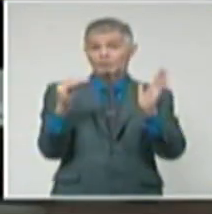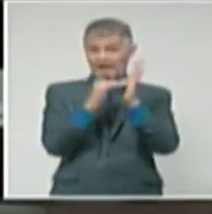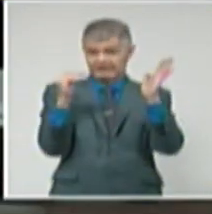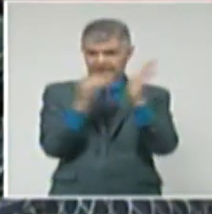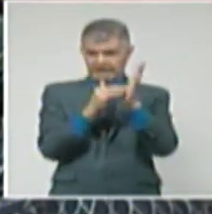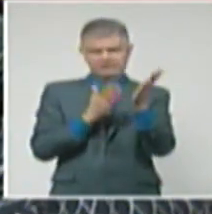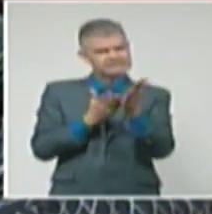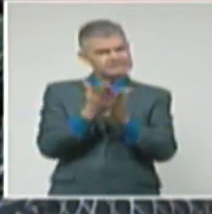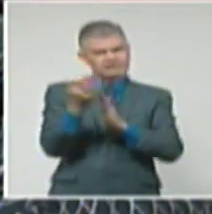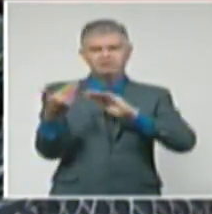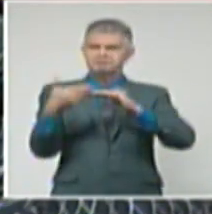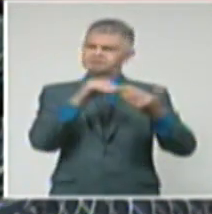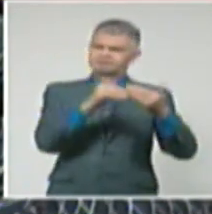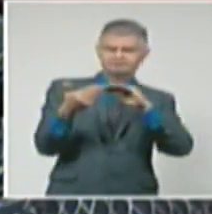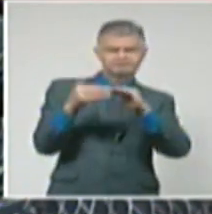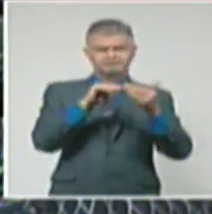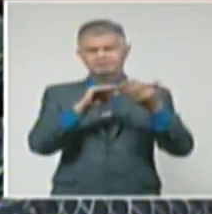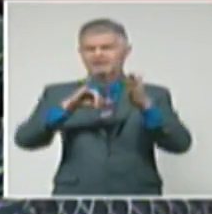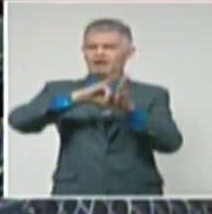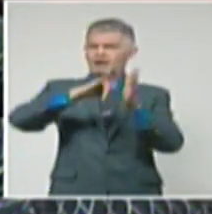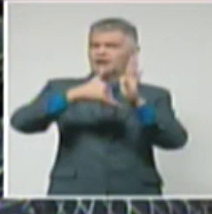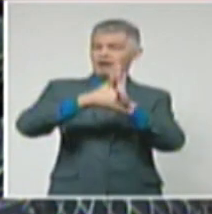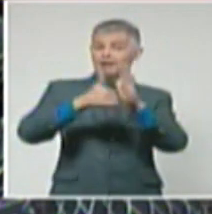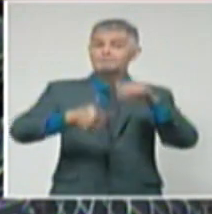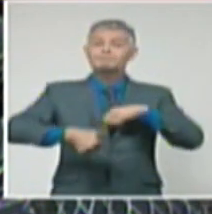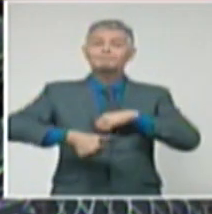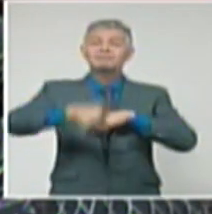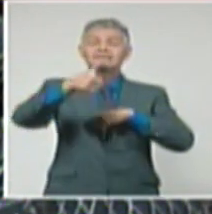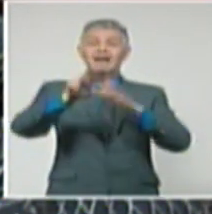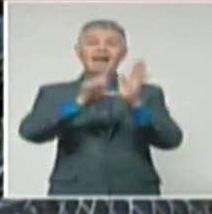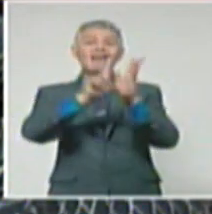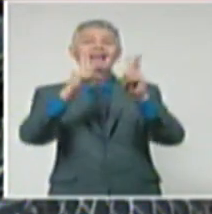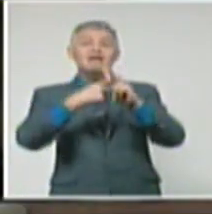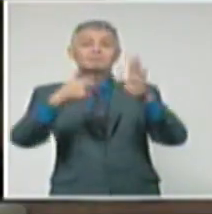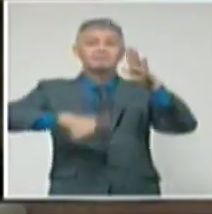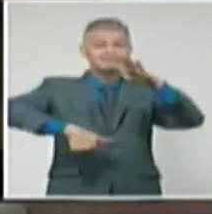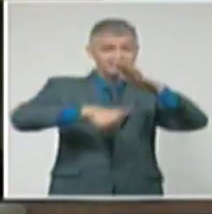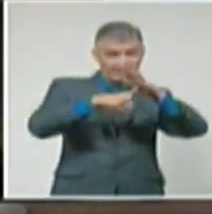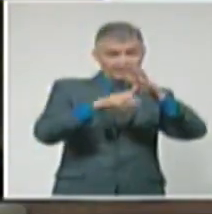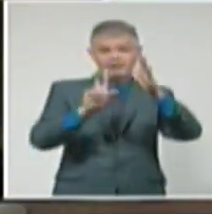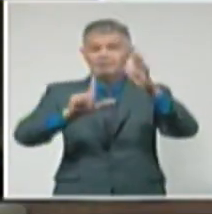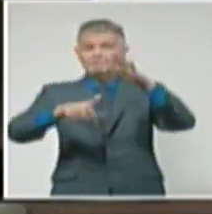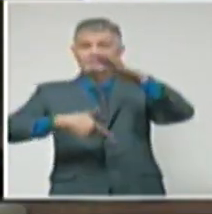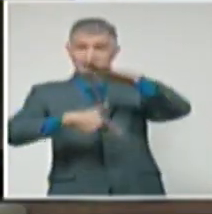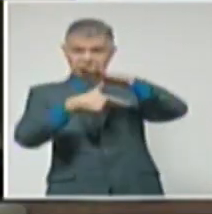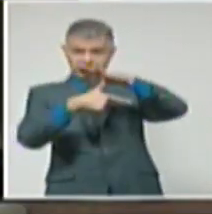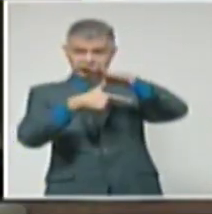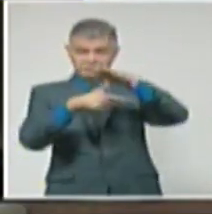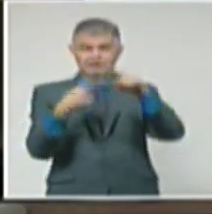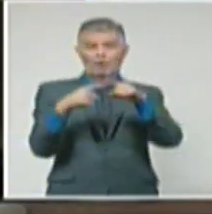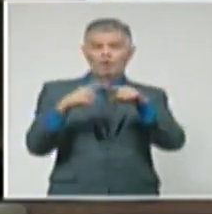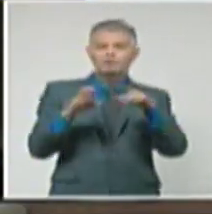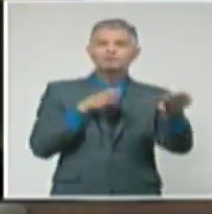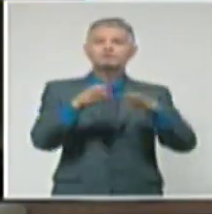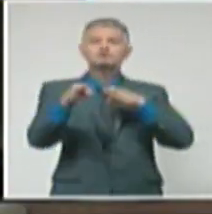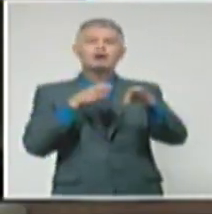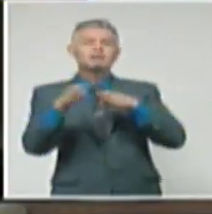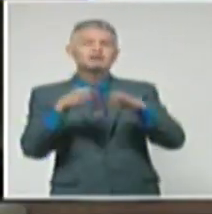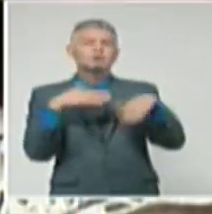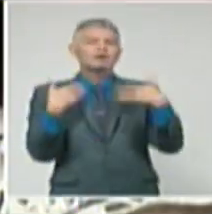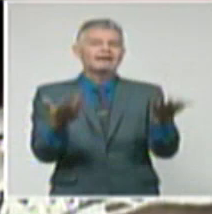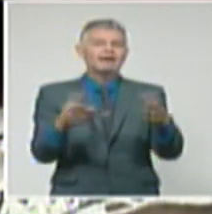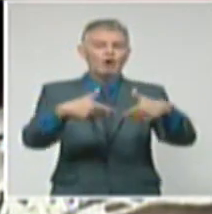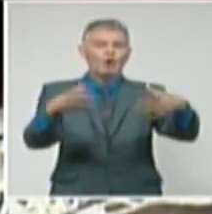avanzando en la discusión de los proyectos de ley del presidente y vicepresidente de la República, del funcionamiento del Consejo de Ministros y de la